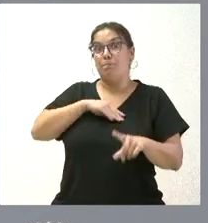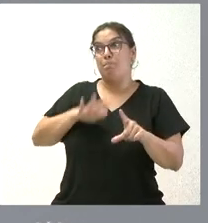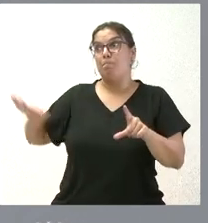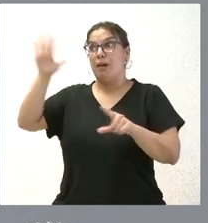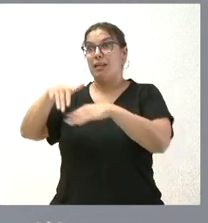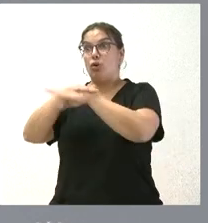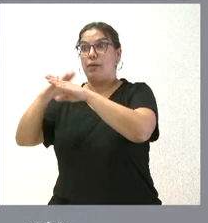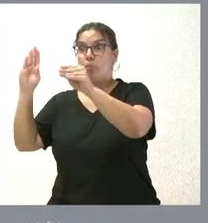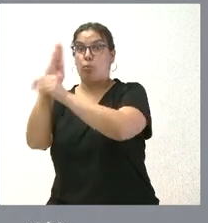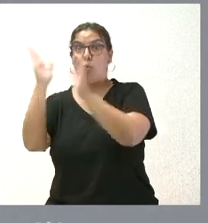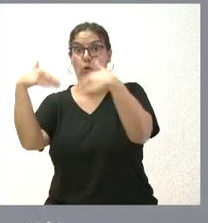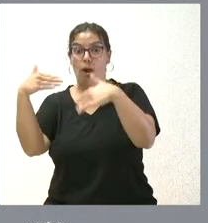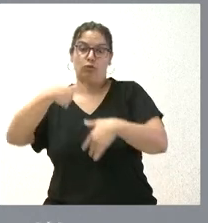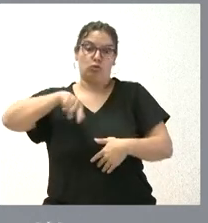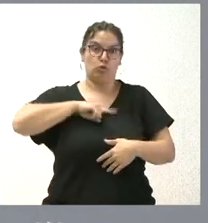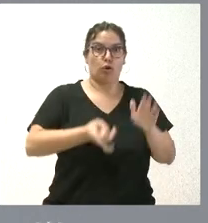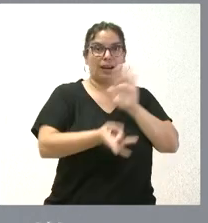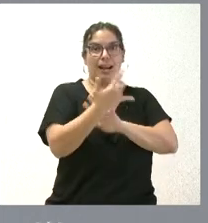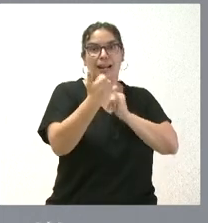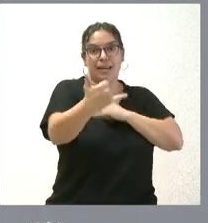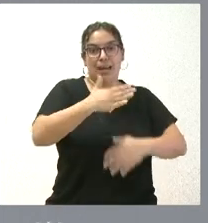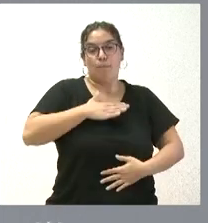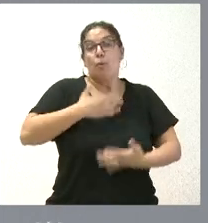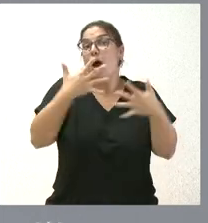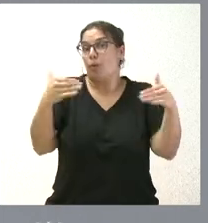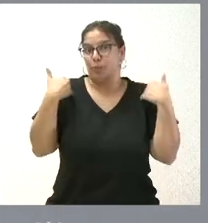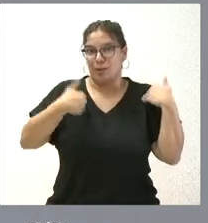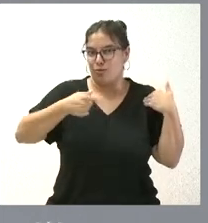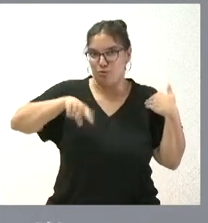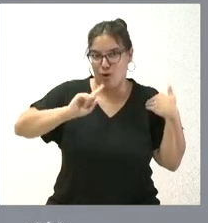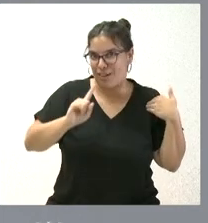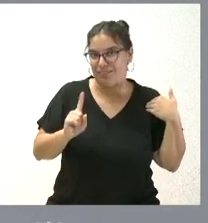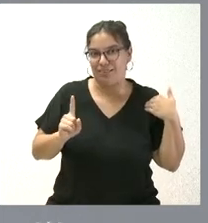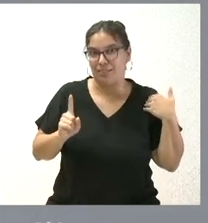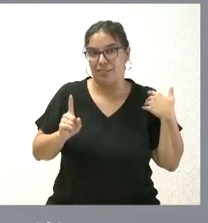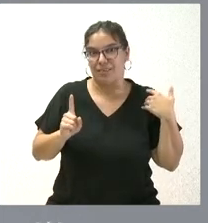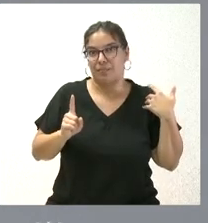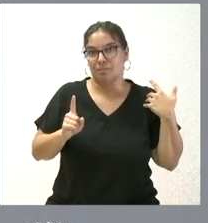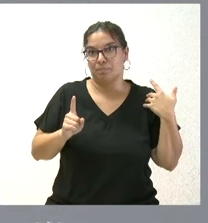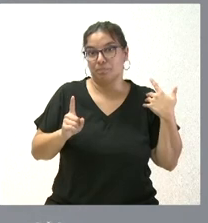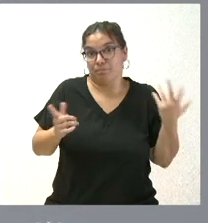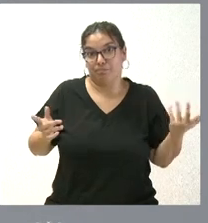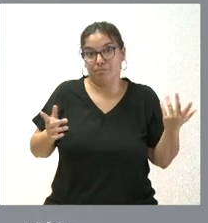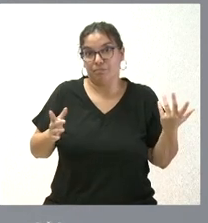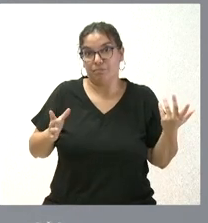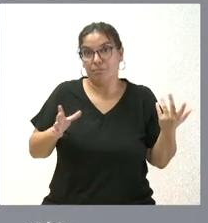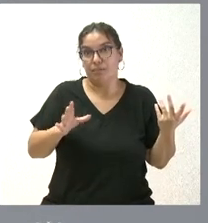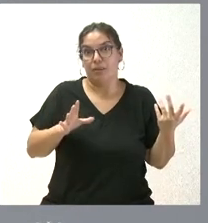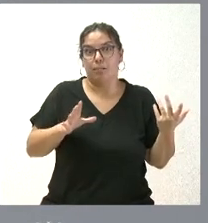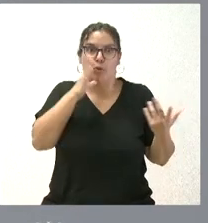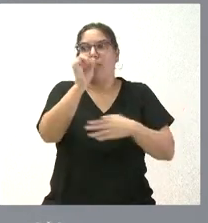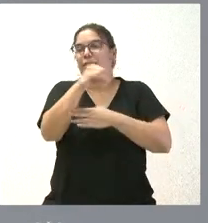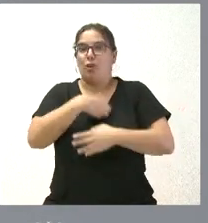pues tendremos que desarrollar en Castilla y León nuestra línea de ayudas, aunque no sea nuestra competencia, porque nada de lo que ocurre en Castilla y León nos puede ser ajeno.